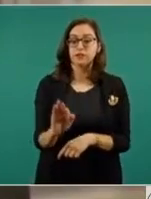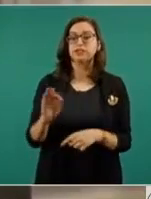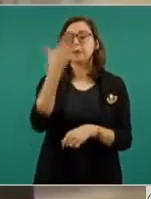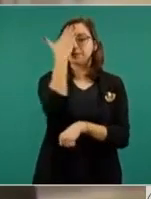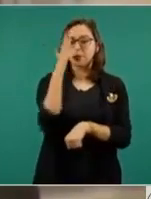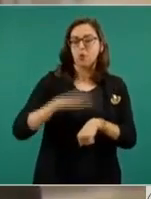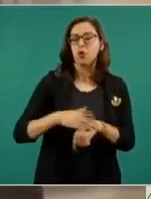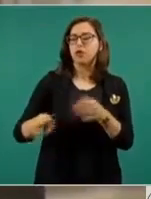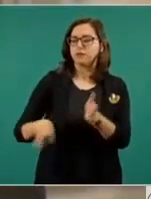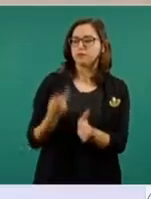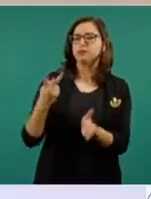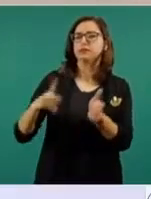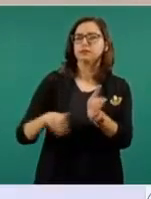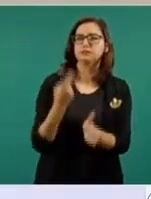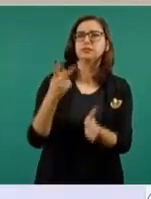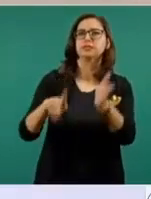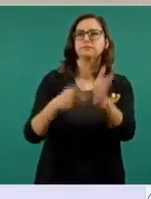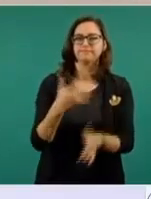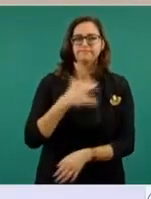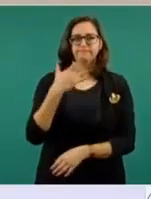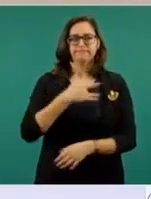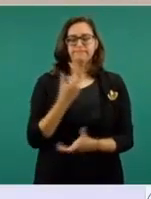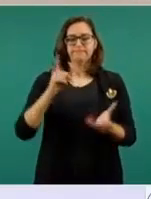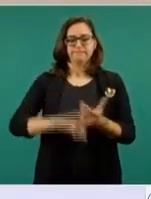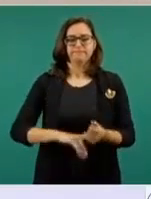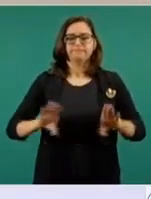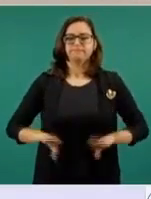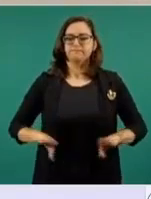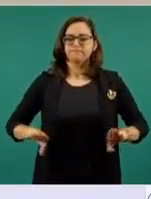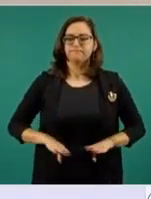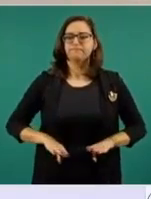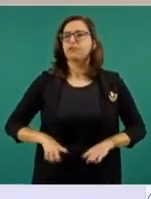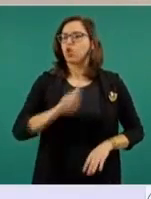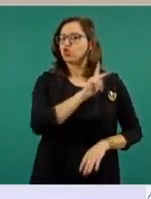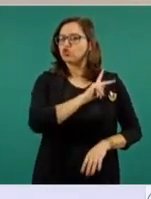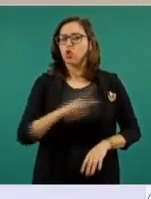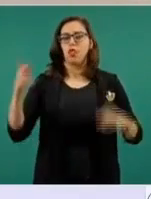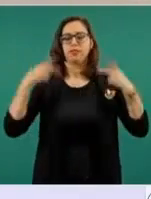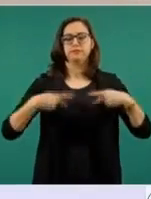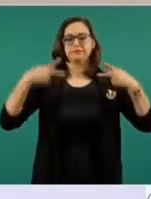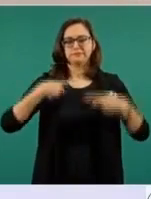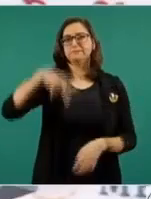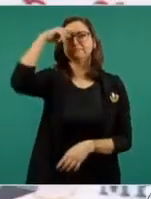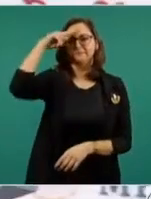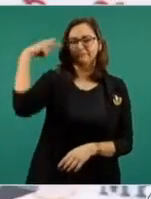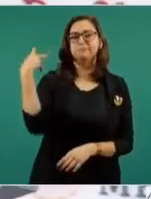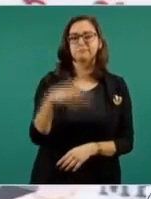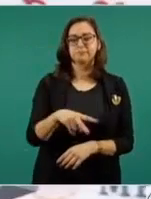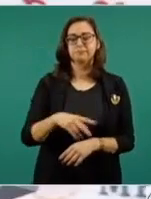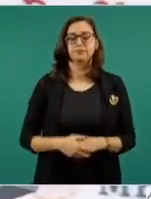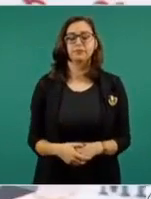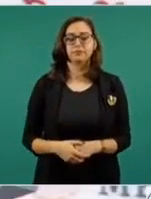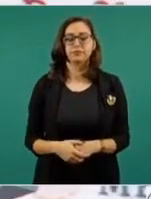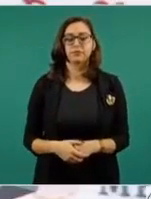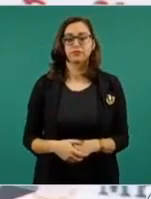nos permite mantener viva esa actitud perseverante de todos los mexicanos. En razón de esto,